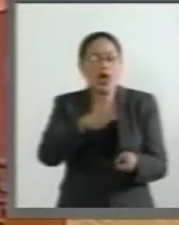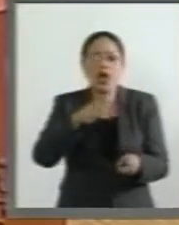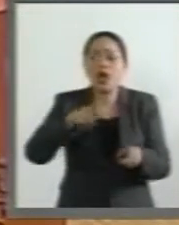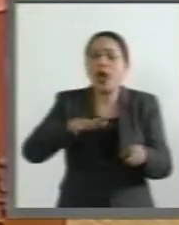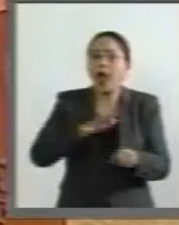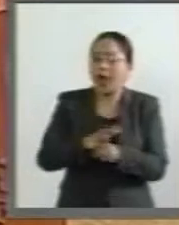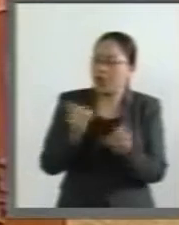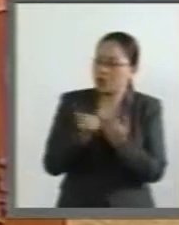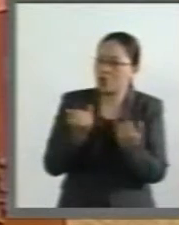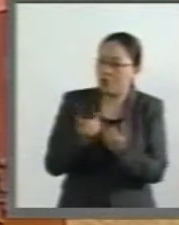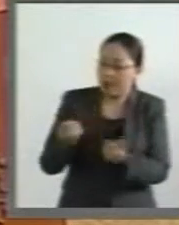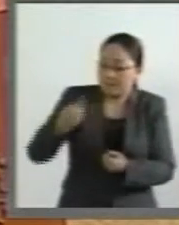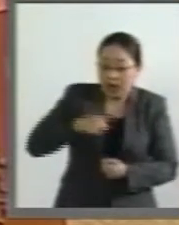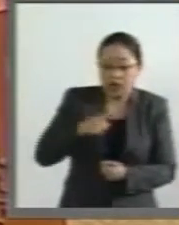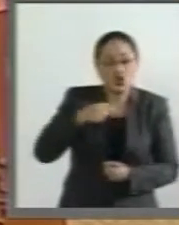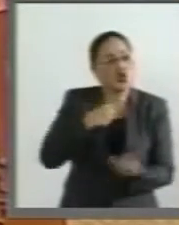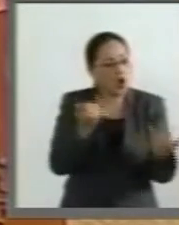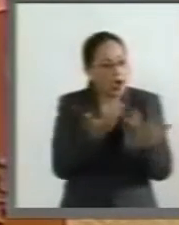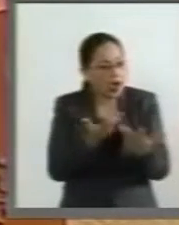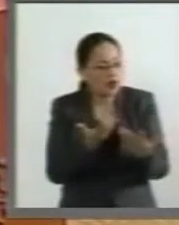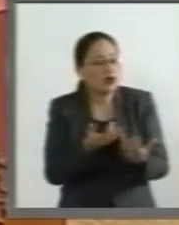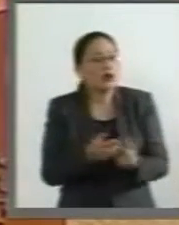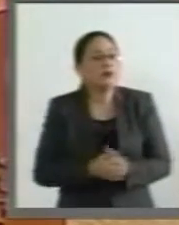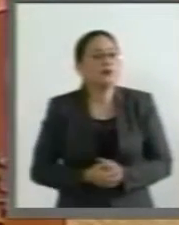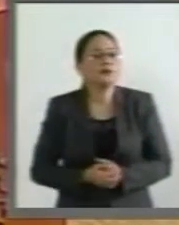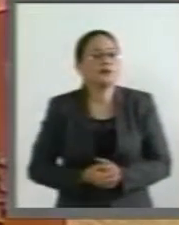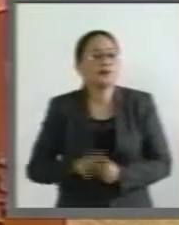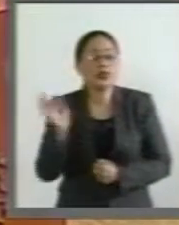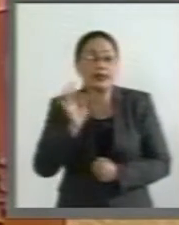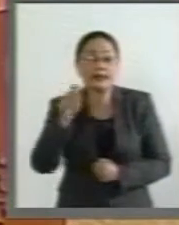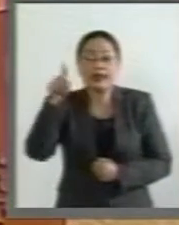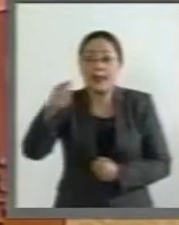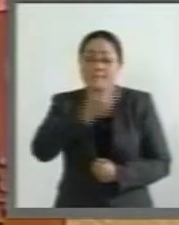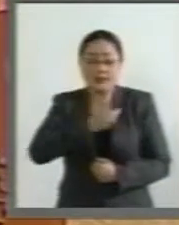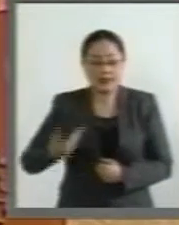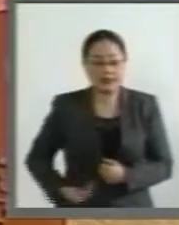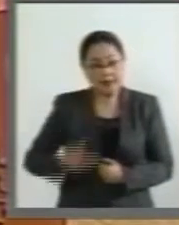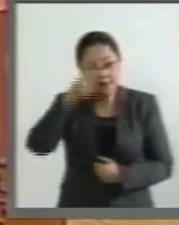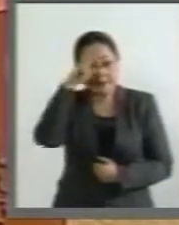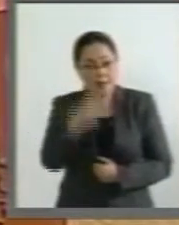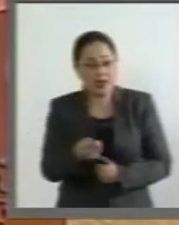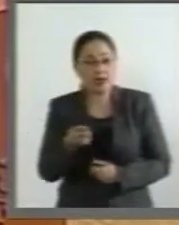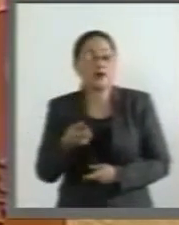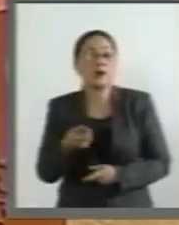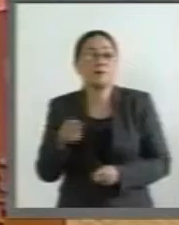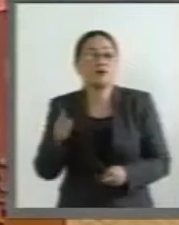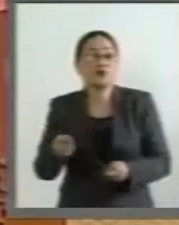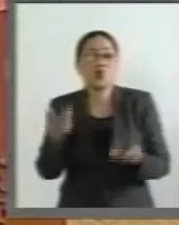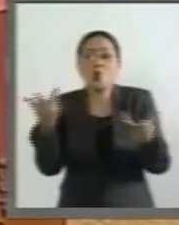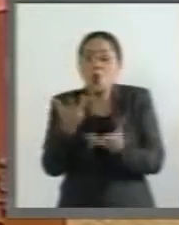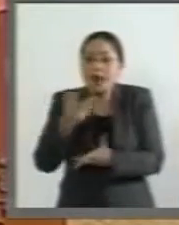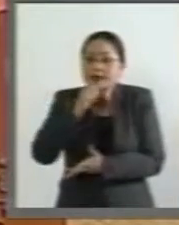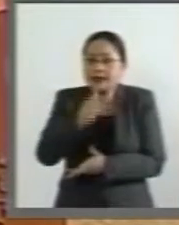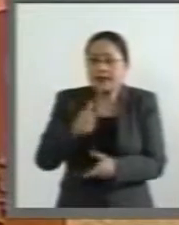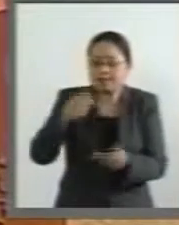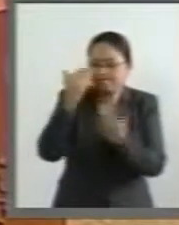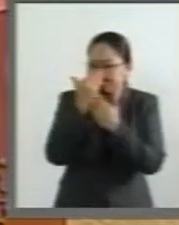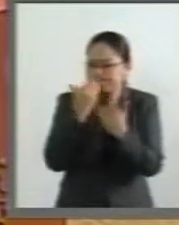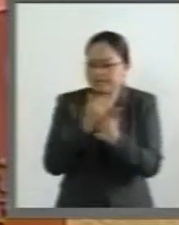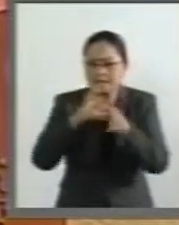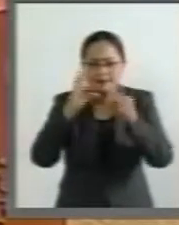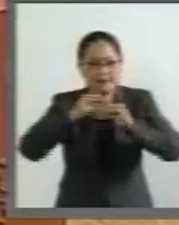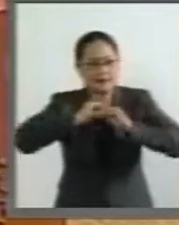ponga duro. Es decir, si el ciudadano presidente de la República no marca con